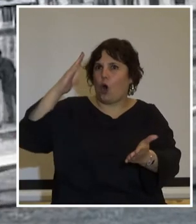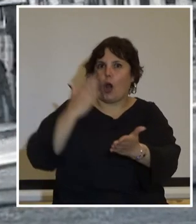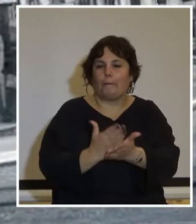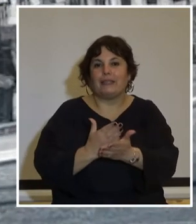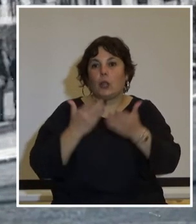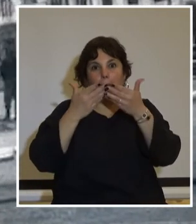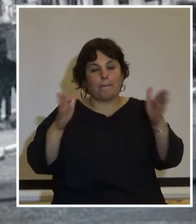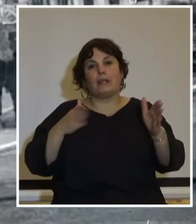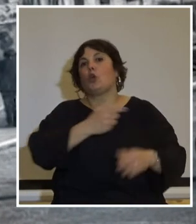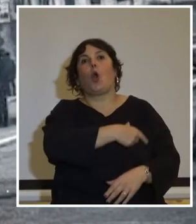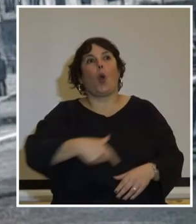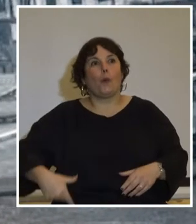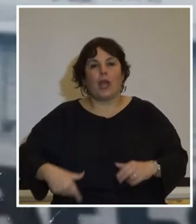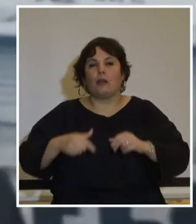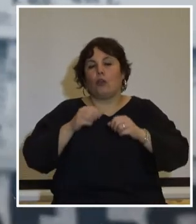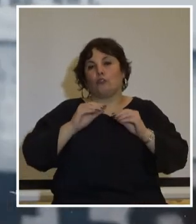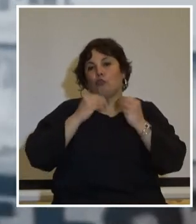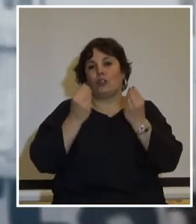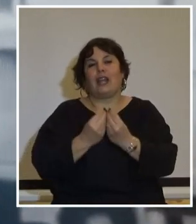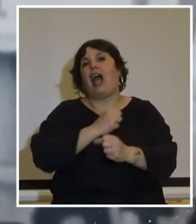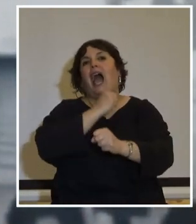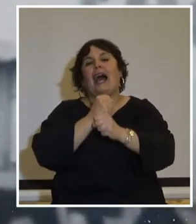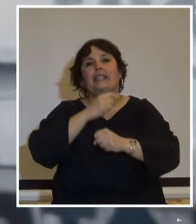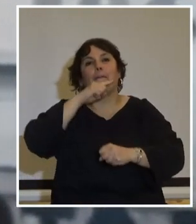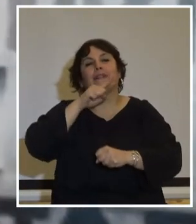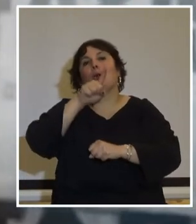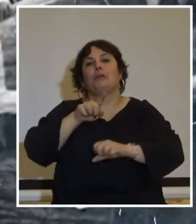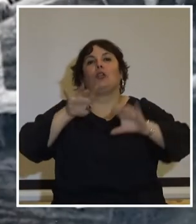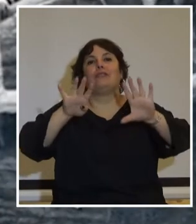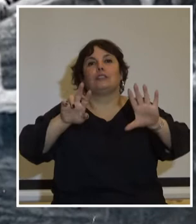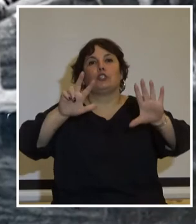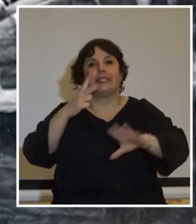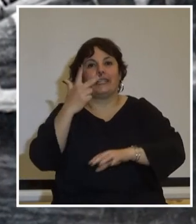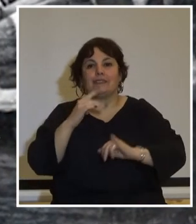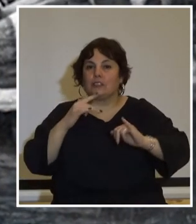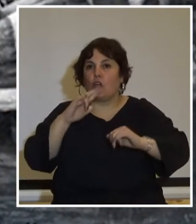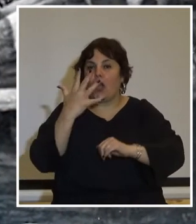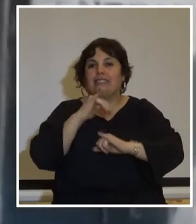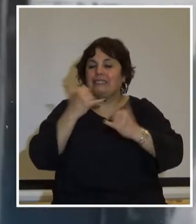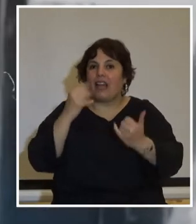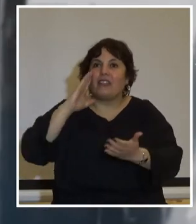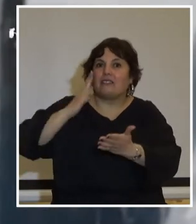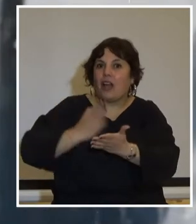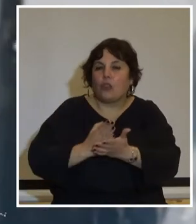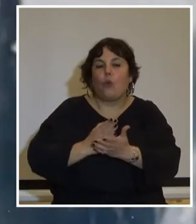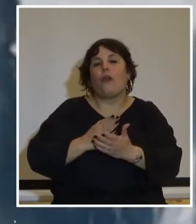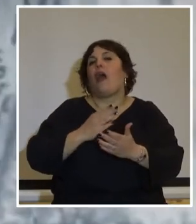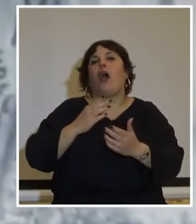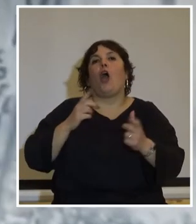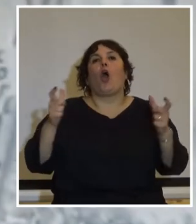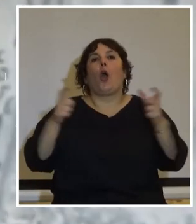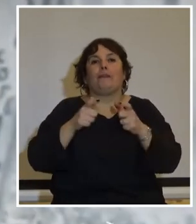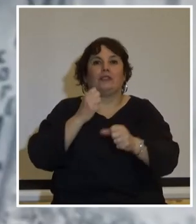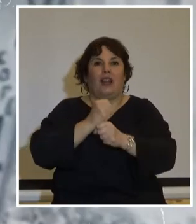inicio a un gobierno de facto que se extendió hasta marzo de 1985. Una vez decretada la dictadura, la Convención Nacional de